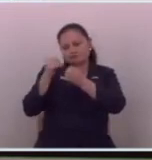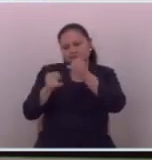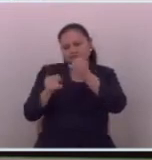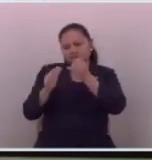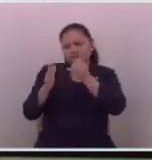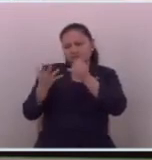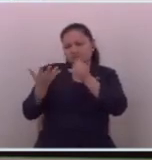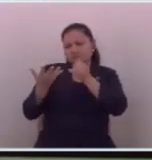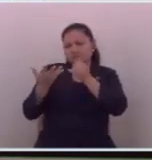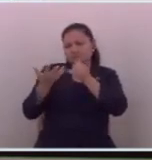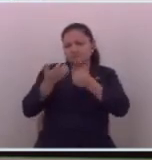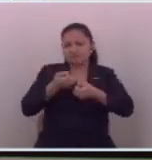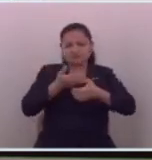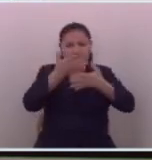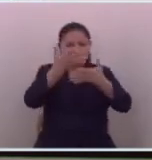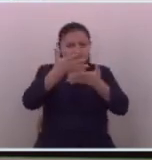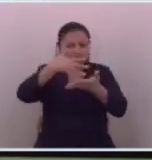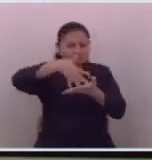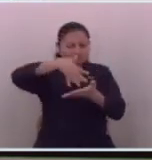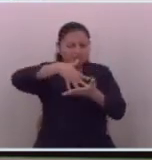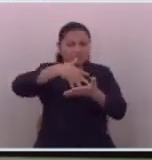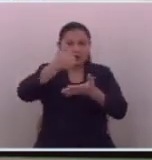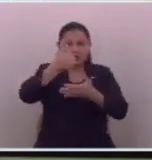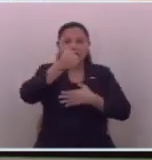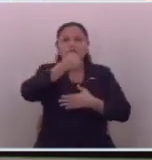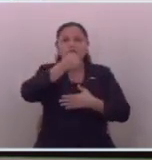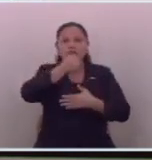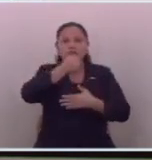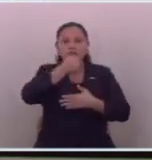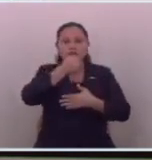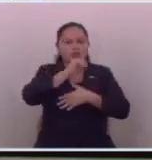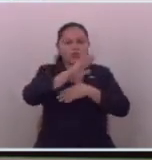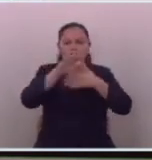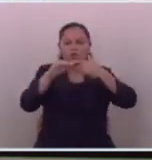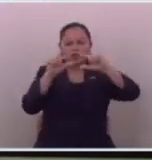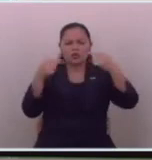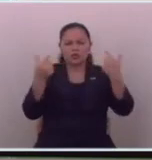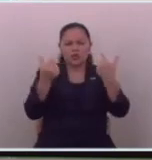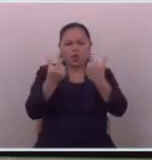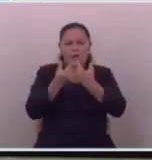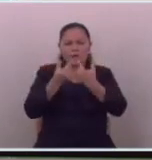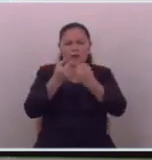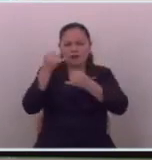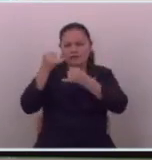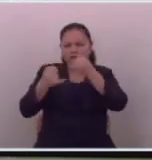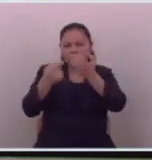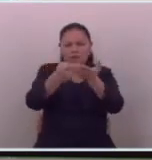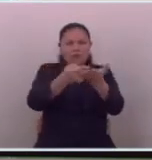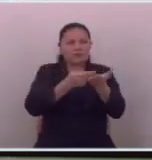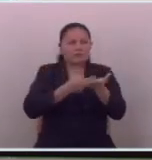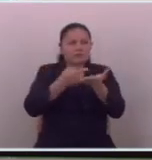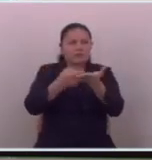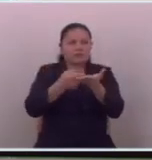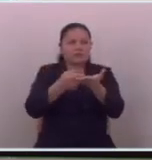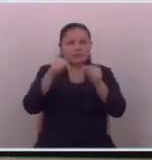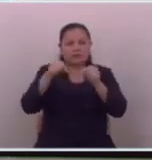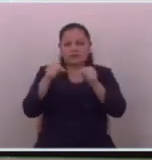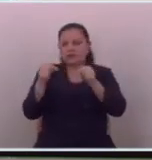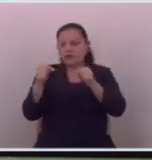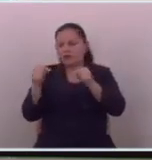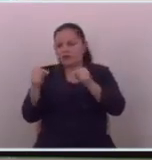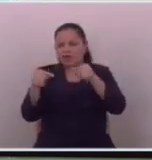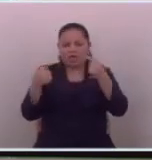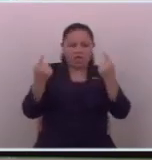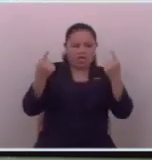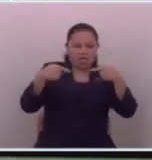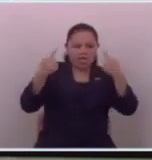este pronunciamiento es para los buenos periodistas que son la gran mayoría lo que pasa que al final la discusión se puso de un lado y de